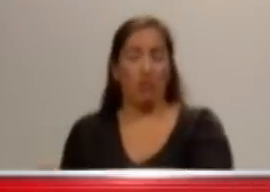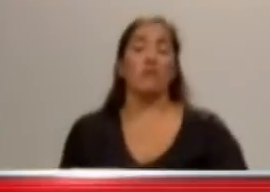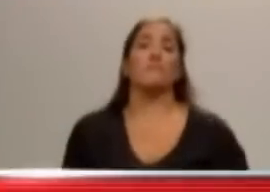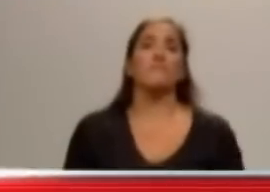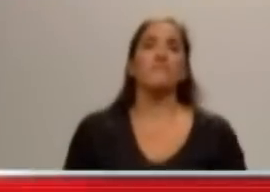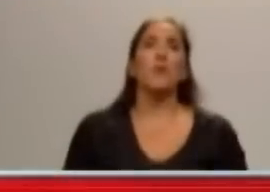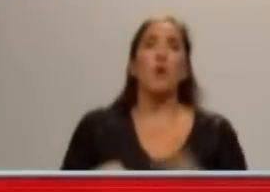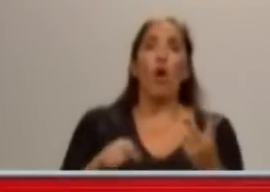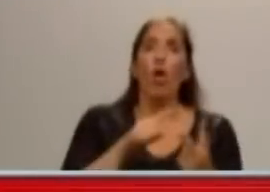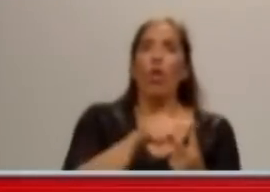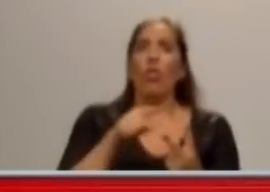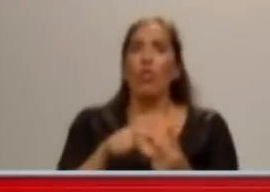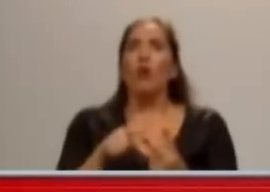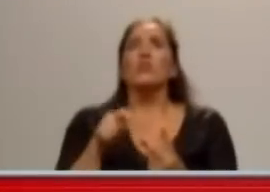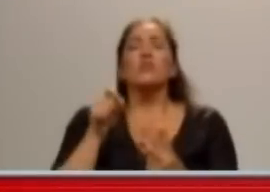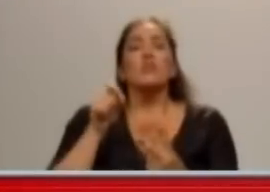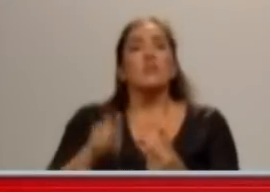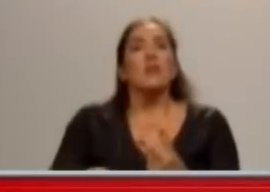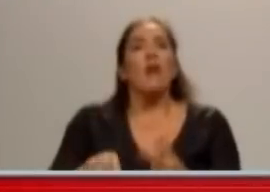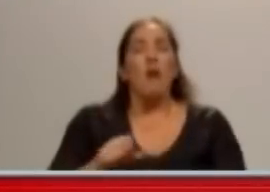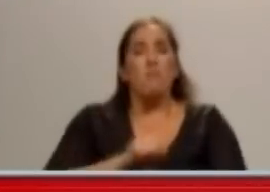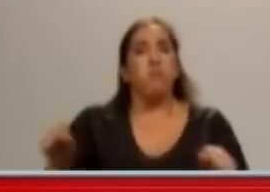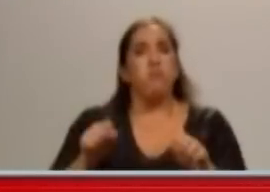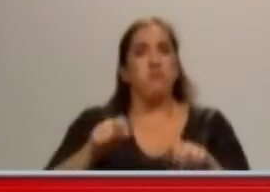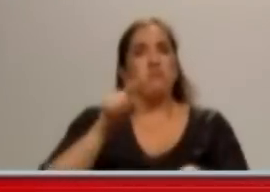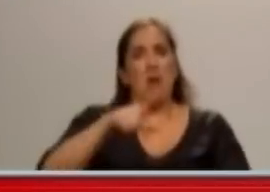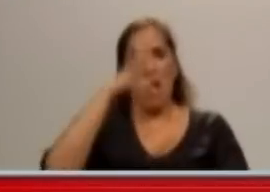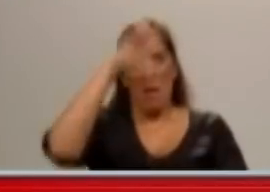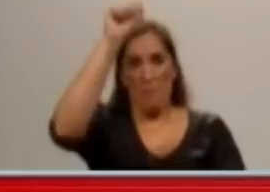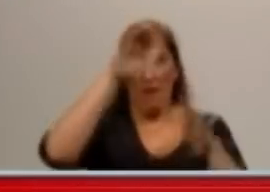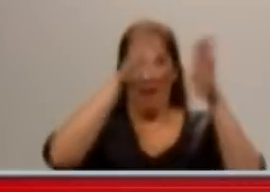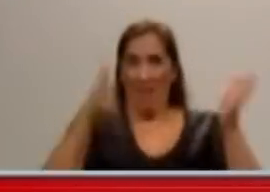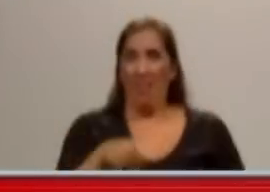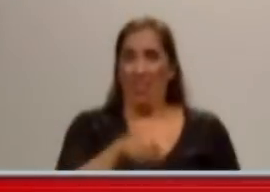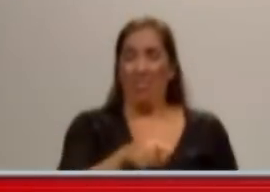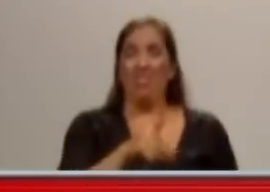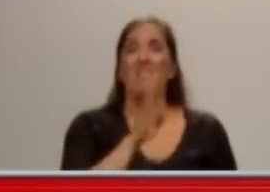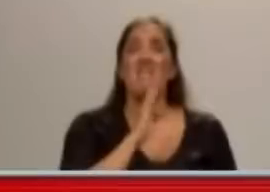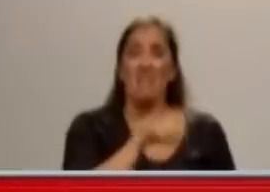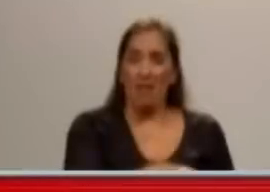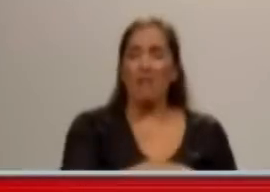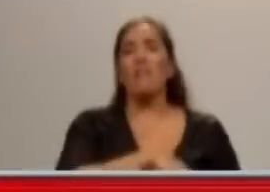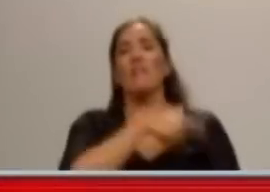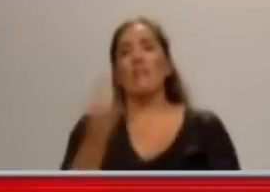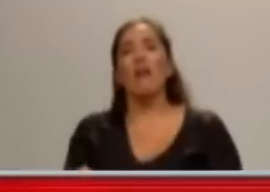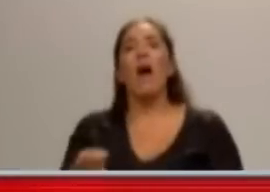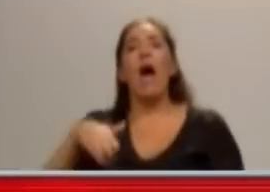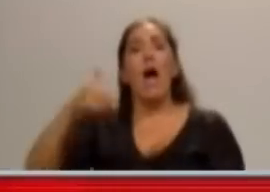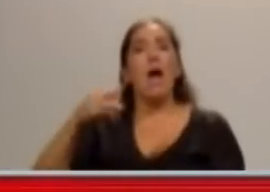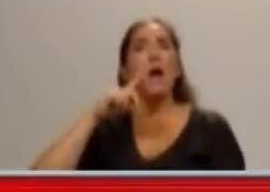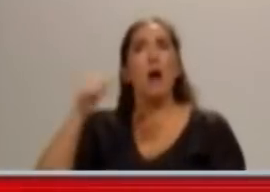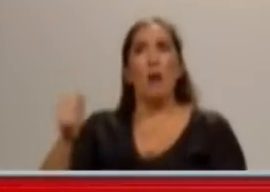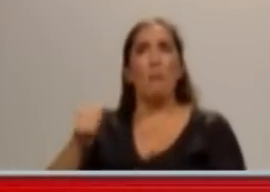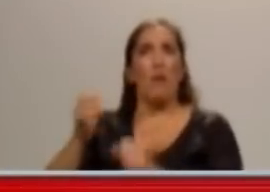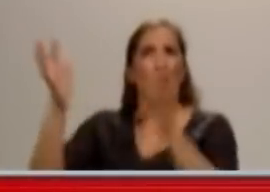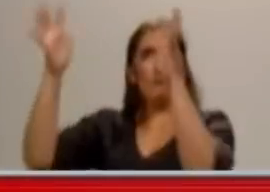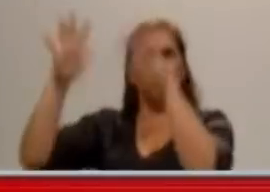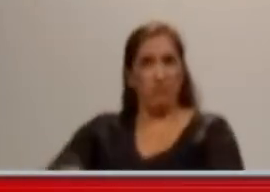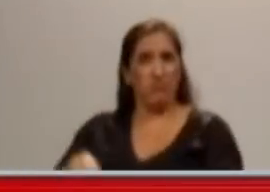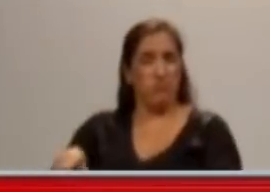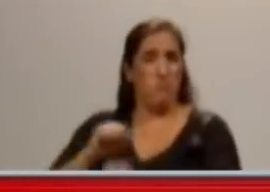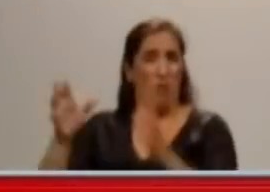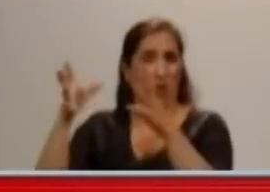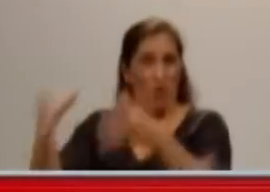Presidenta. Mirá, viste que hay una escucha, viste la escucha esta que habla de cuando se firma el acuerdo en donde hablan de Elía y